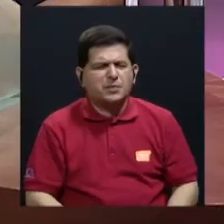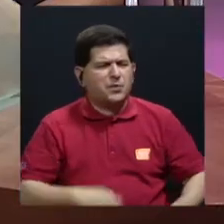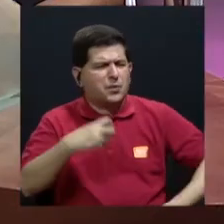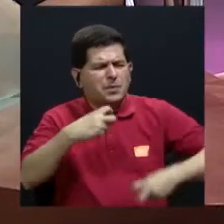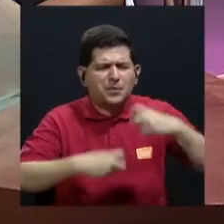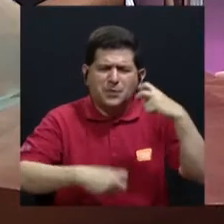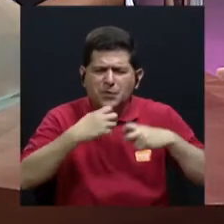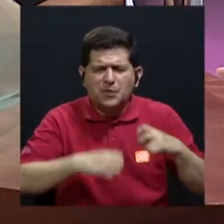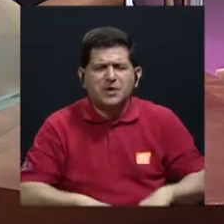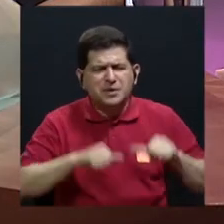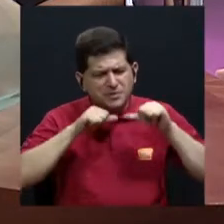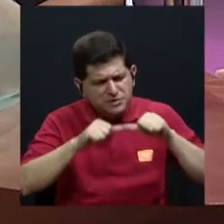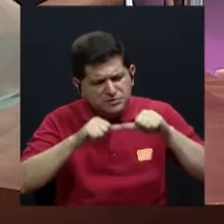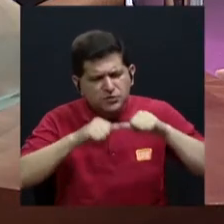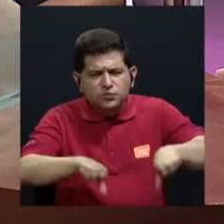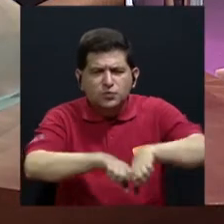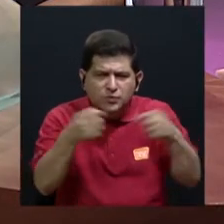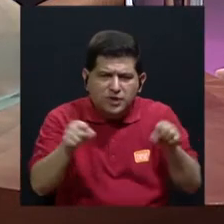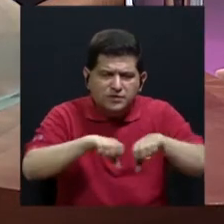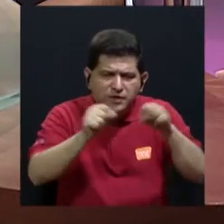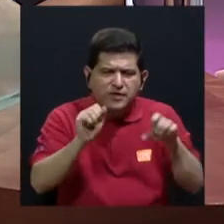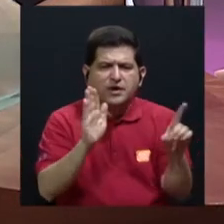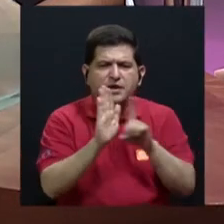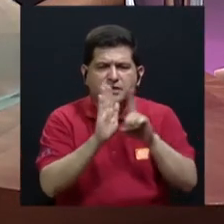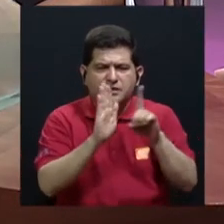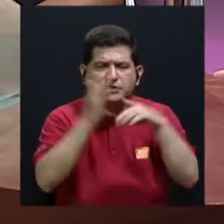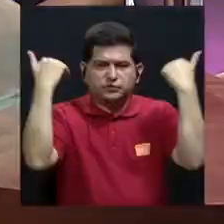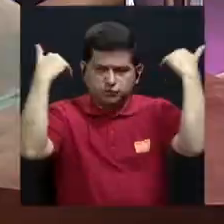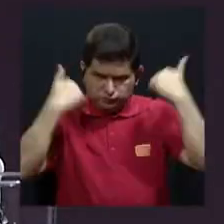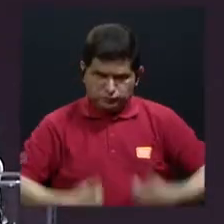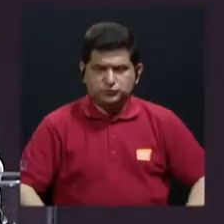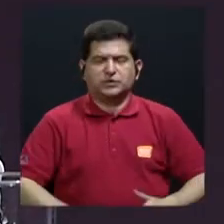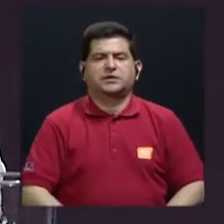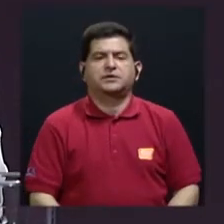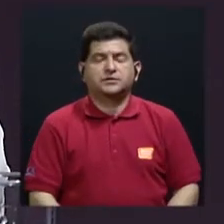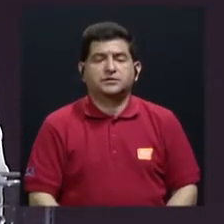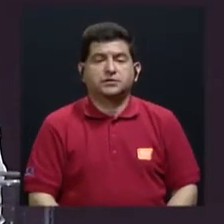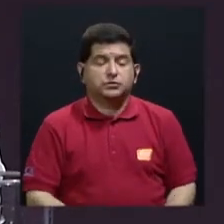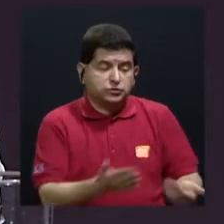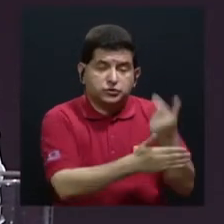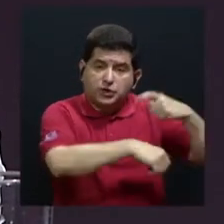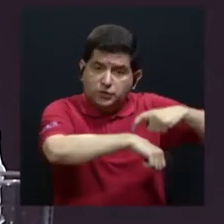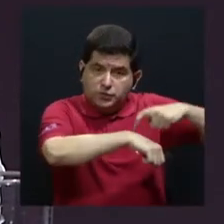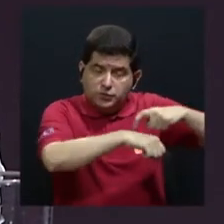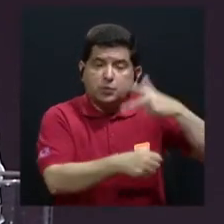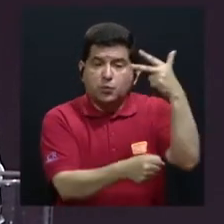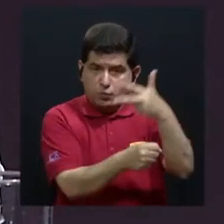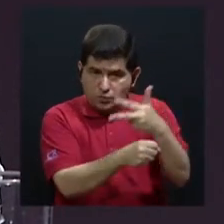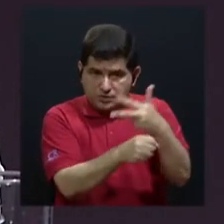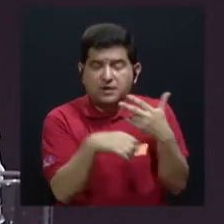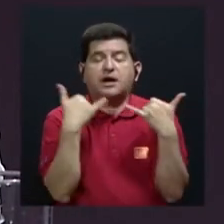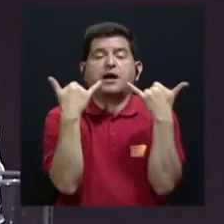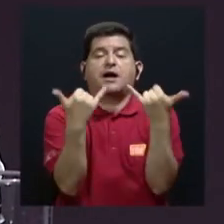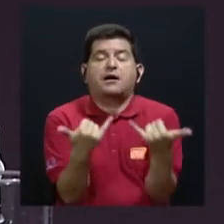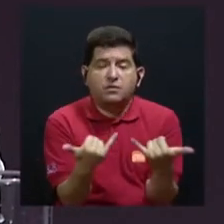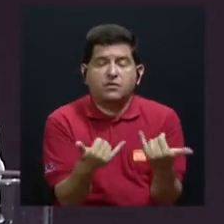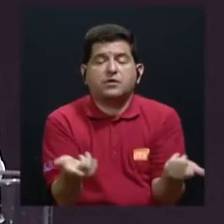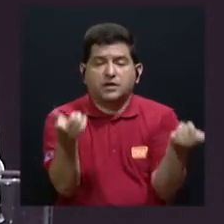sistemáticas violaciones a los derechos humanos. Es recientemente que en Guatemala eso es posible.